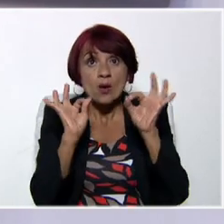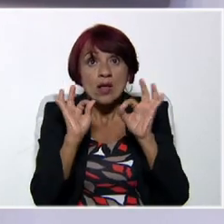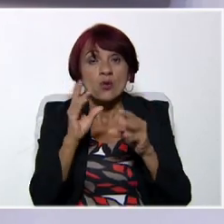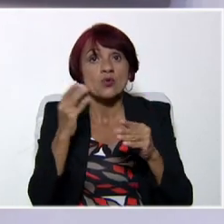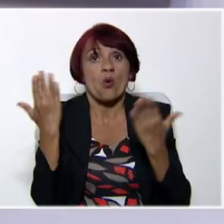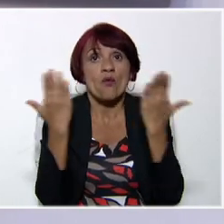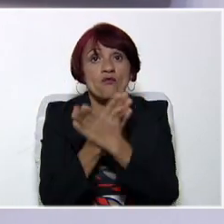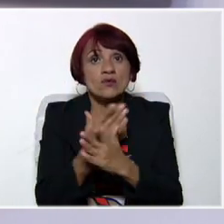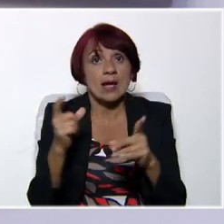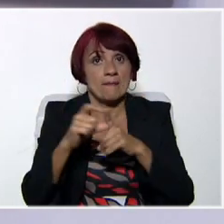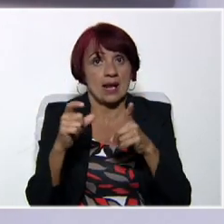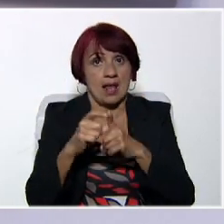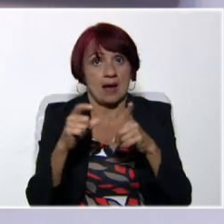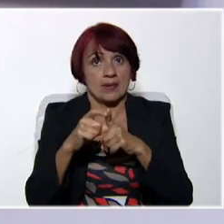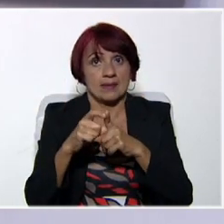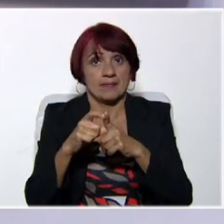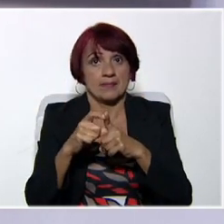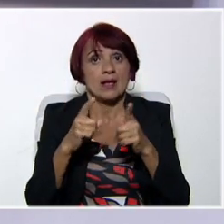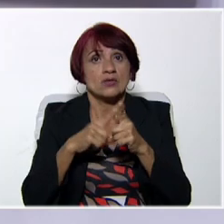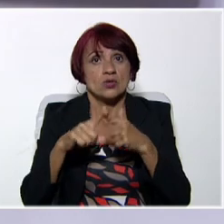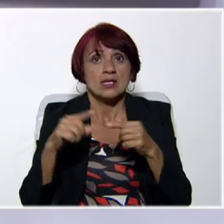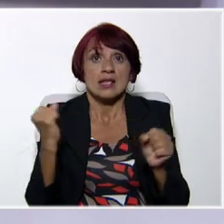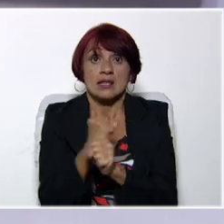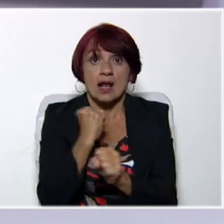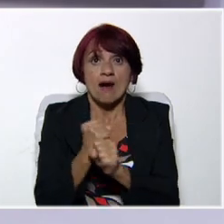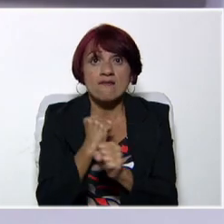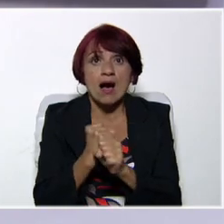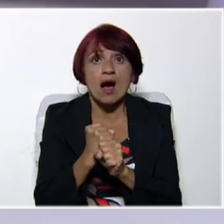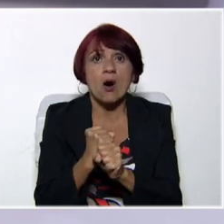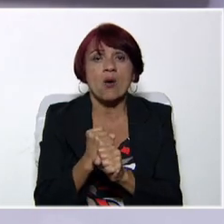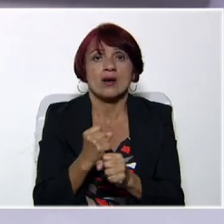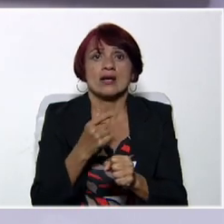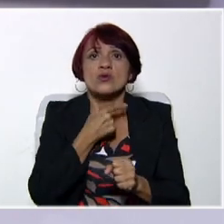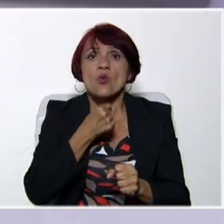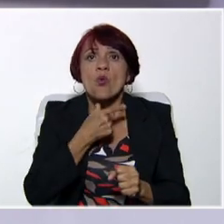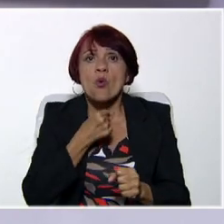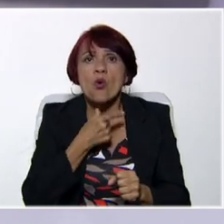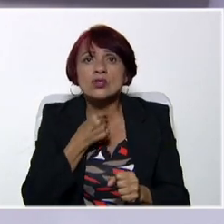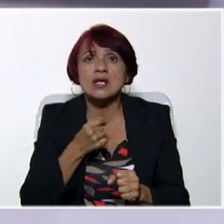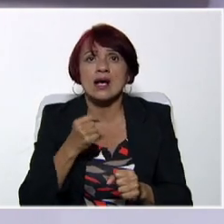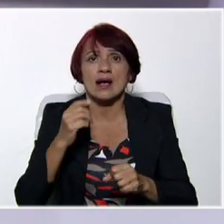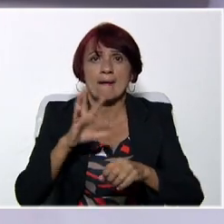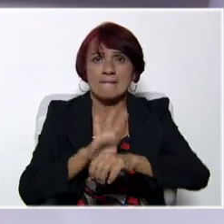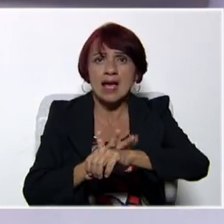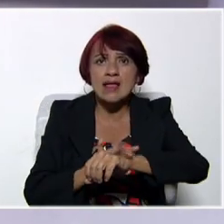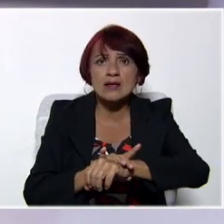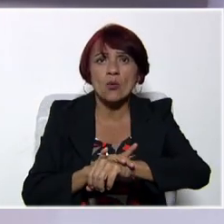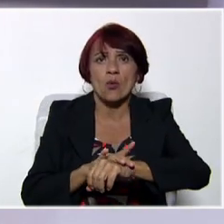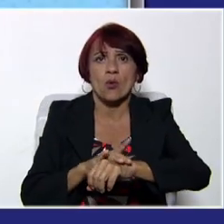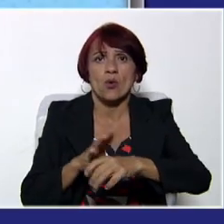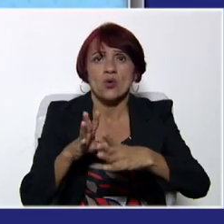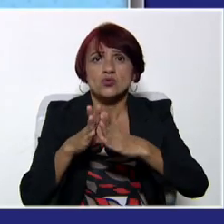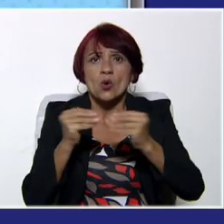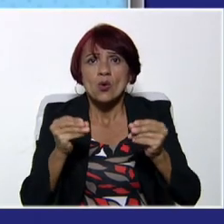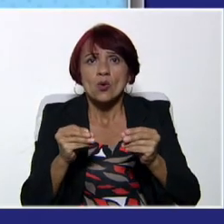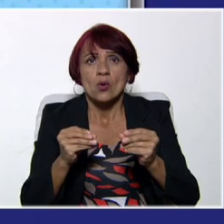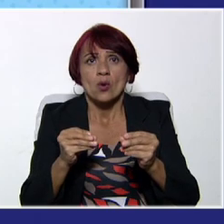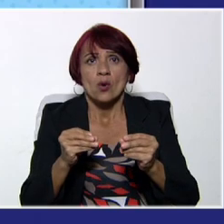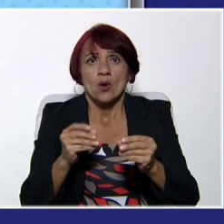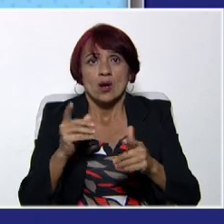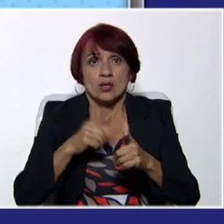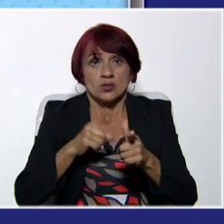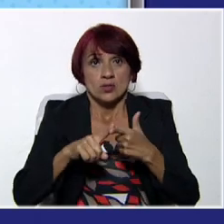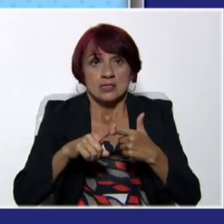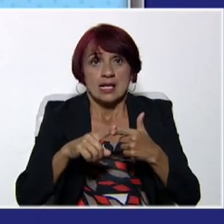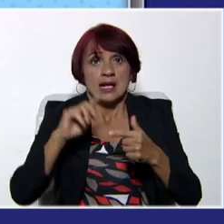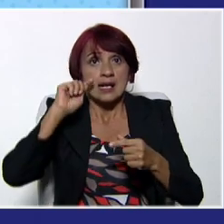trabajo. Todos estos trabajos nos dicen, ¿qué nos inspira a ser un médico, un doctor? Who or what